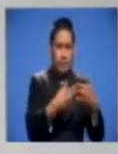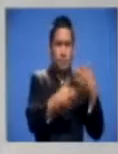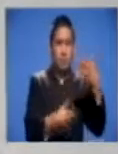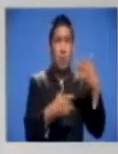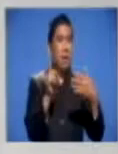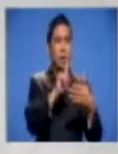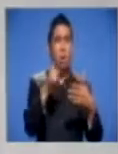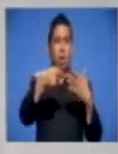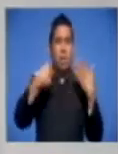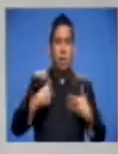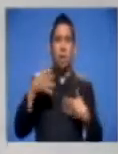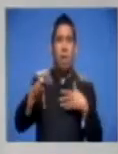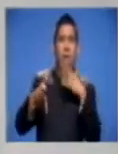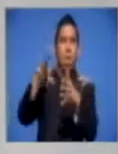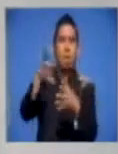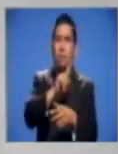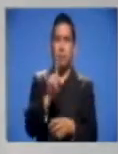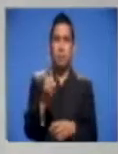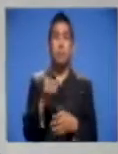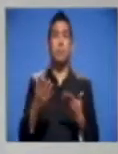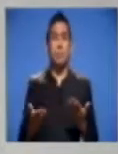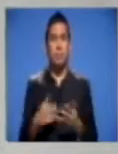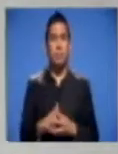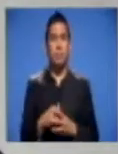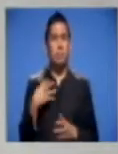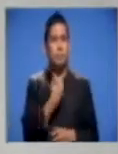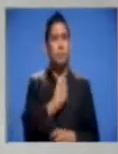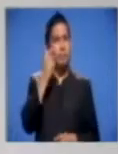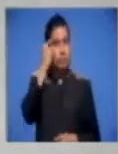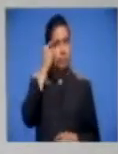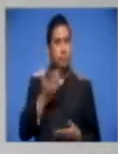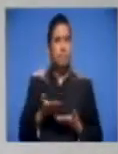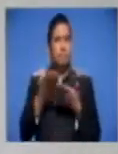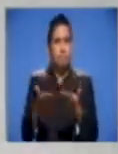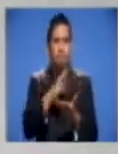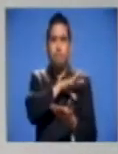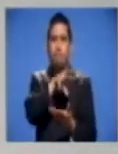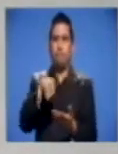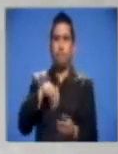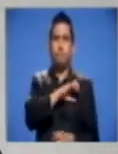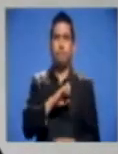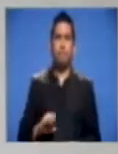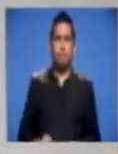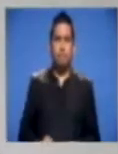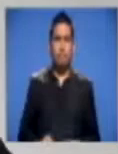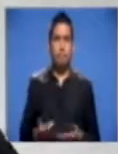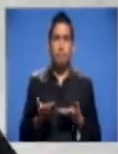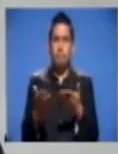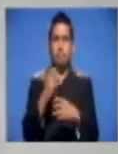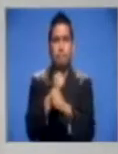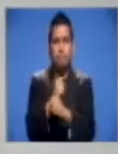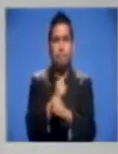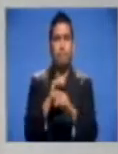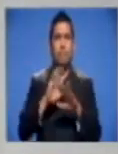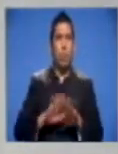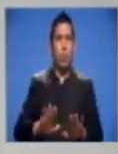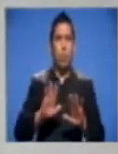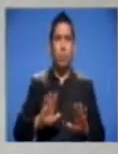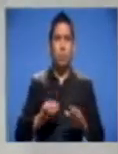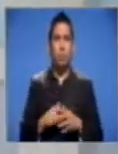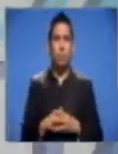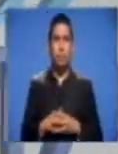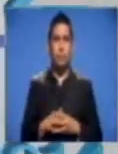violación a los derechos humanos. De esa manera creemos ayudar a la familia salvadoreña dándole seguridad y tranquilidad.